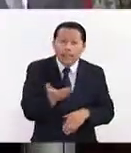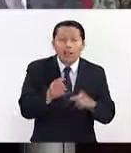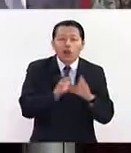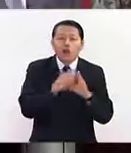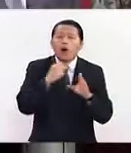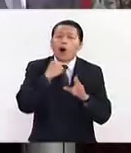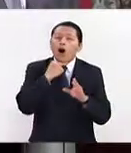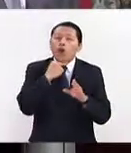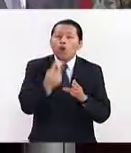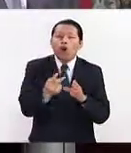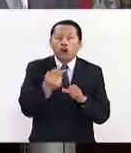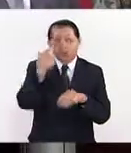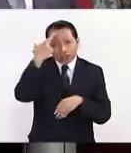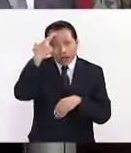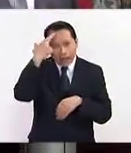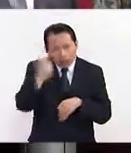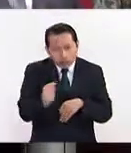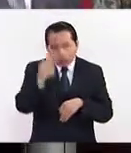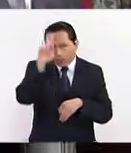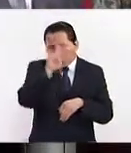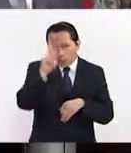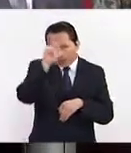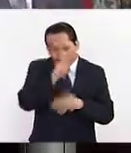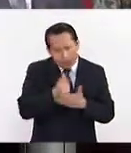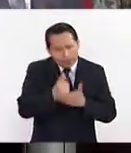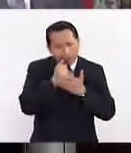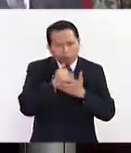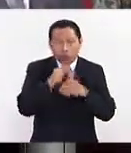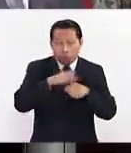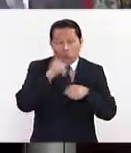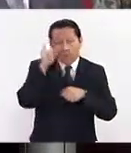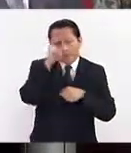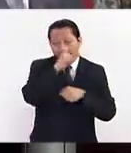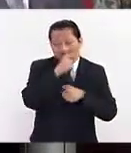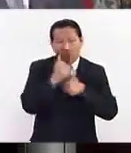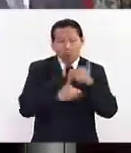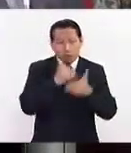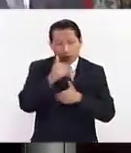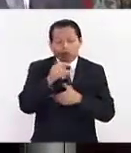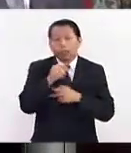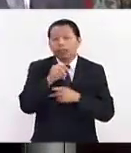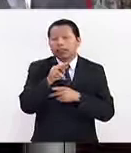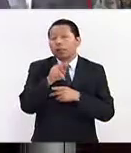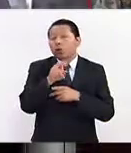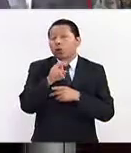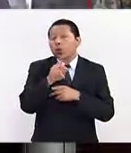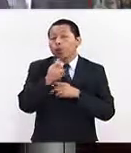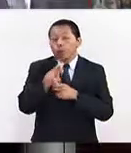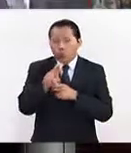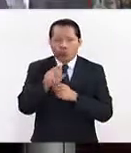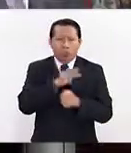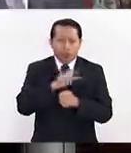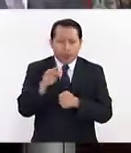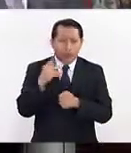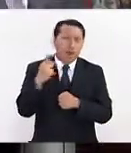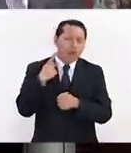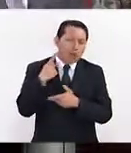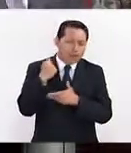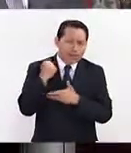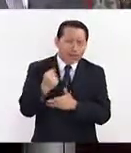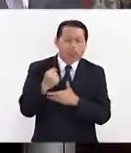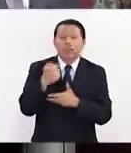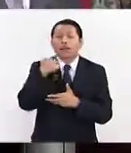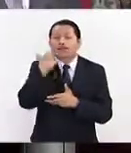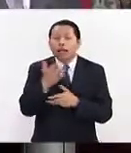de la razón, la voz de la prudencia en este complejo proceso. Trudeau ha decidido apostar su capital político y